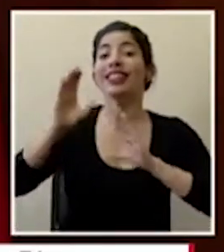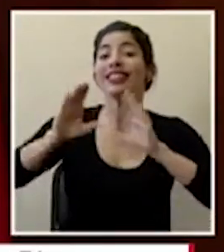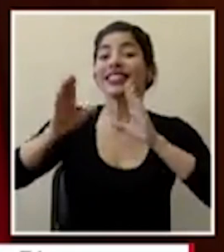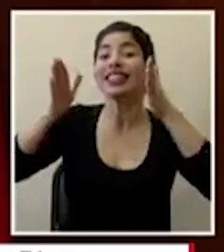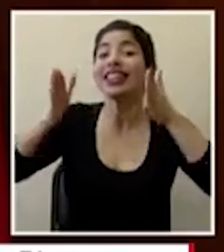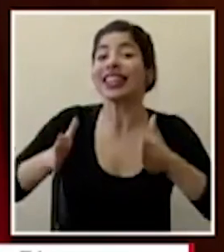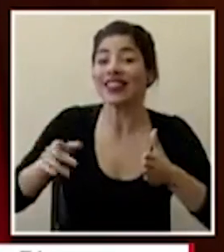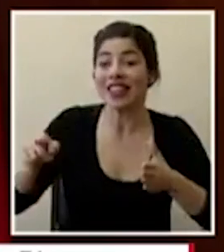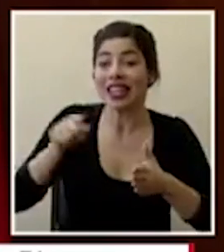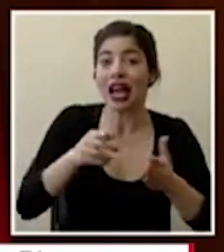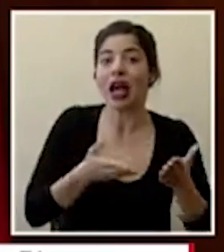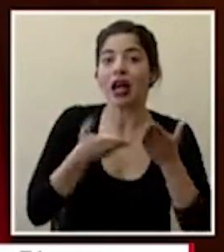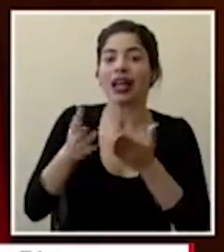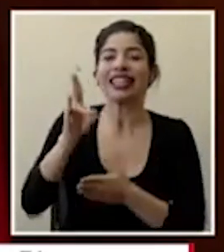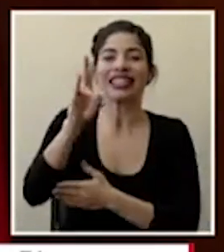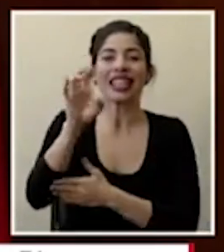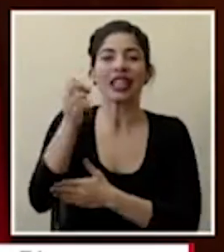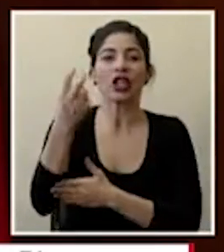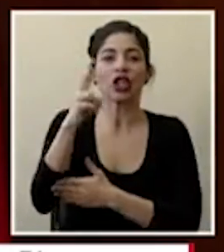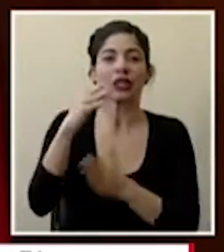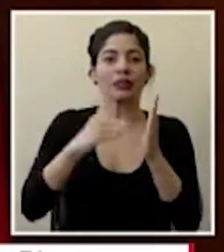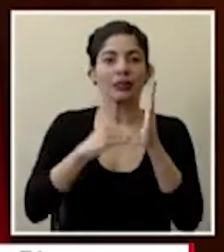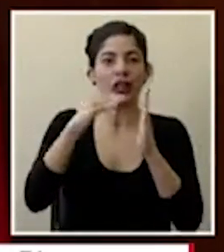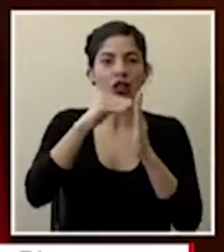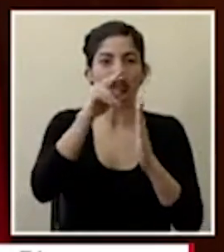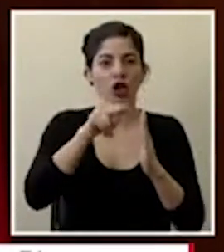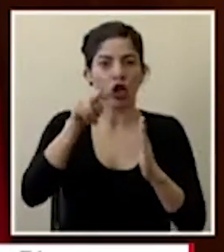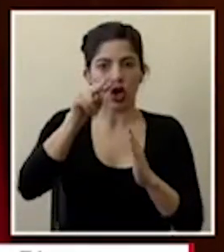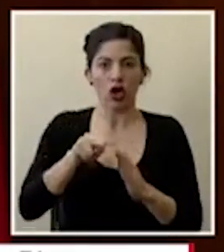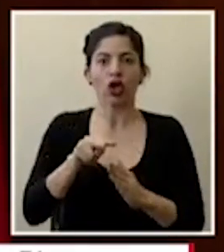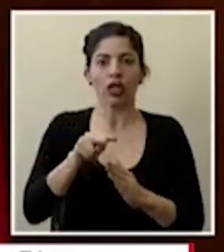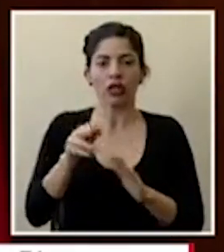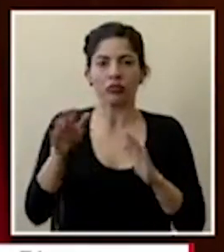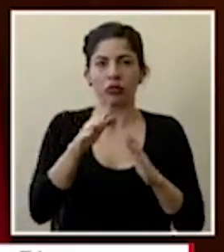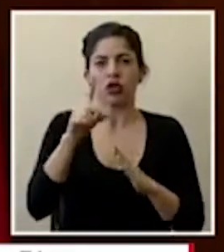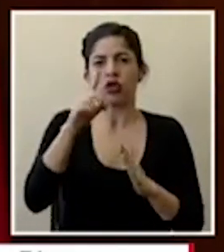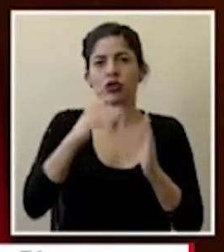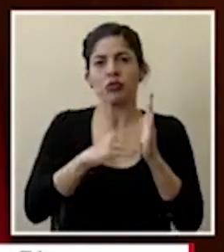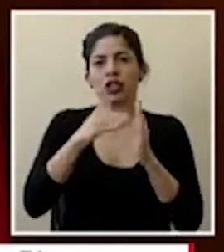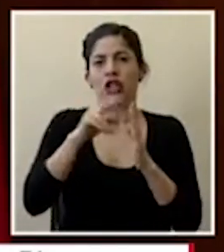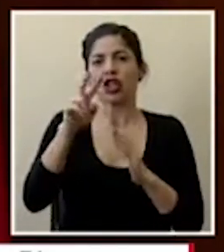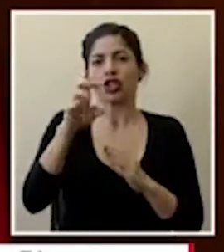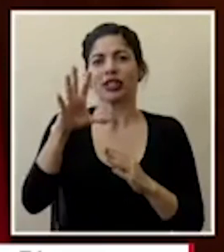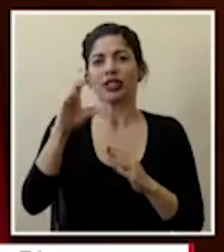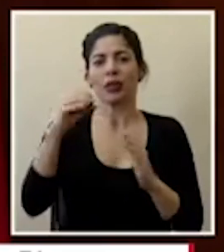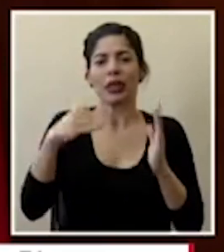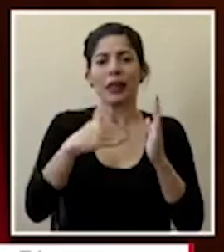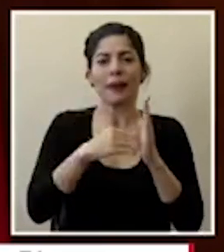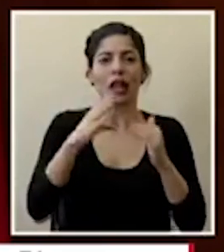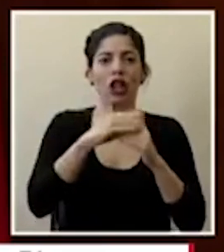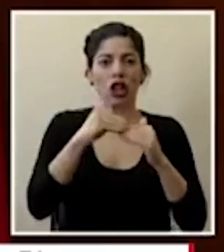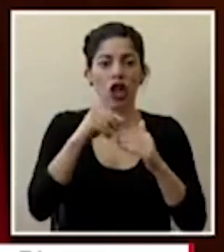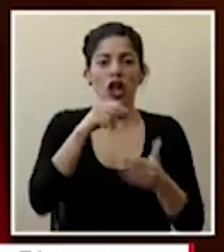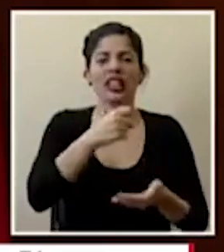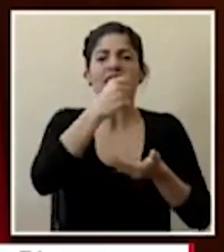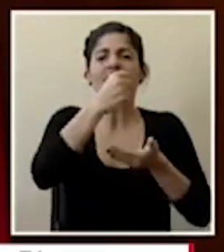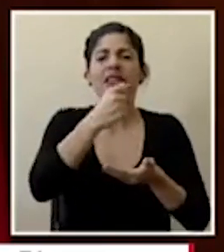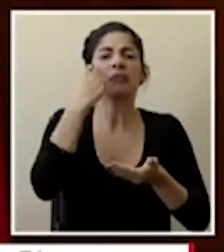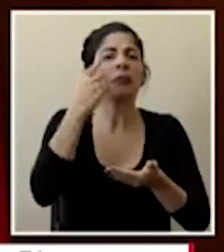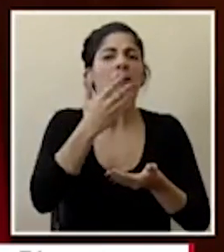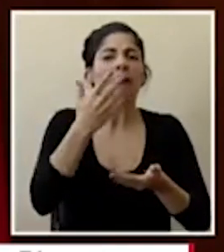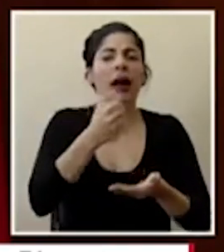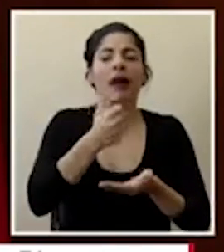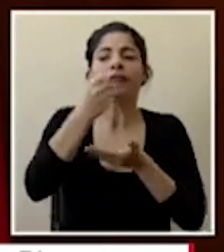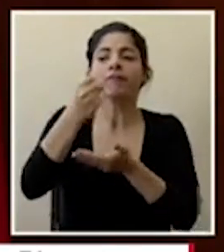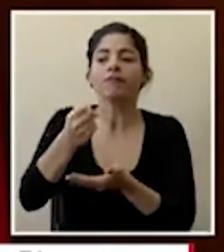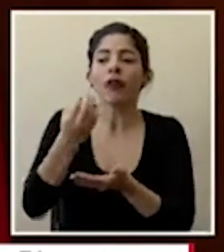712 millones de colones más o menos millón 250 mil dólares para financiar proyectos de